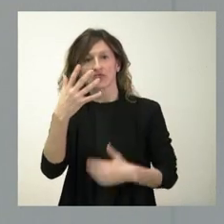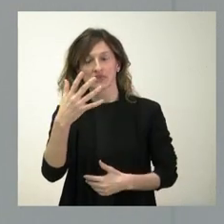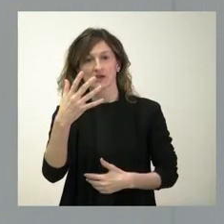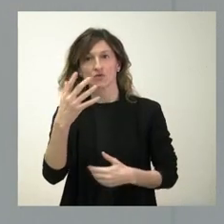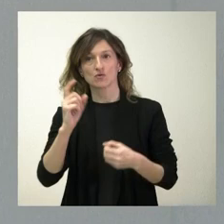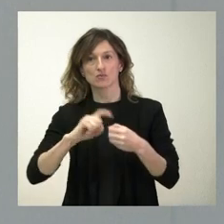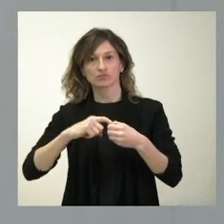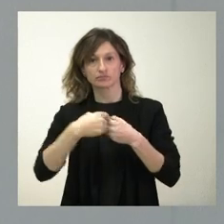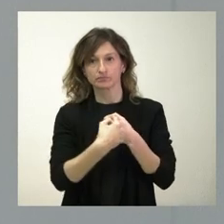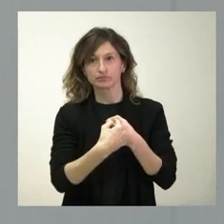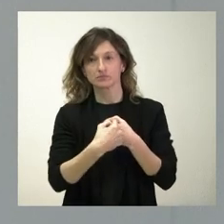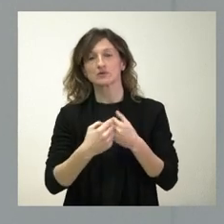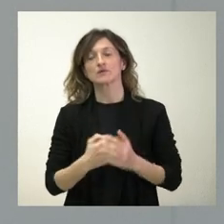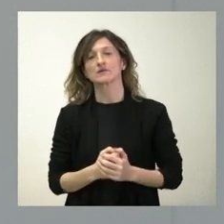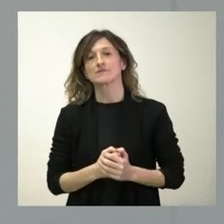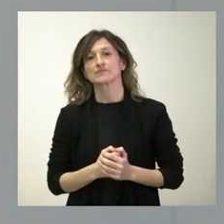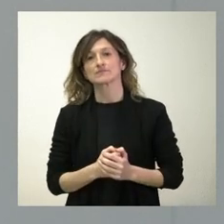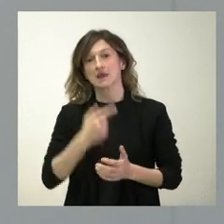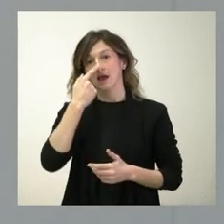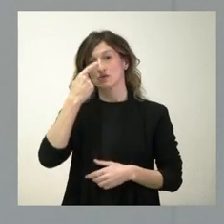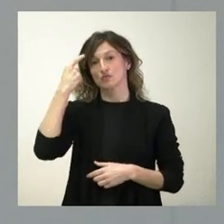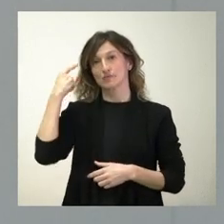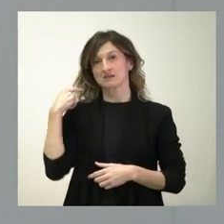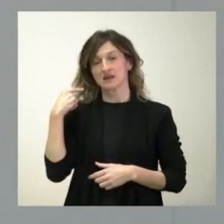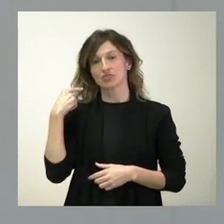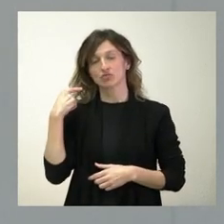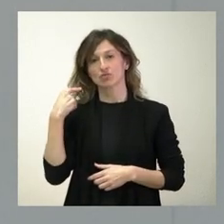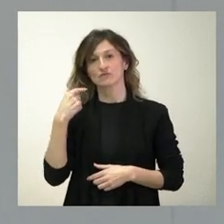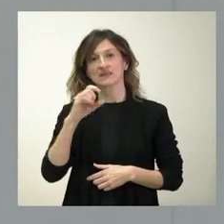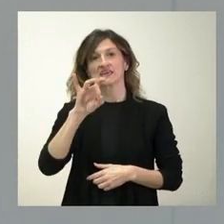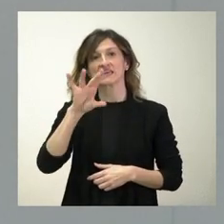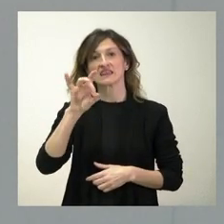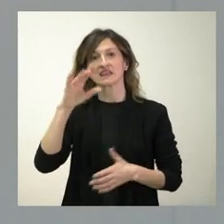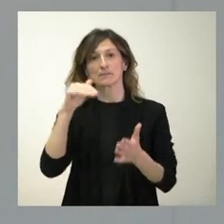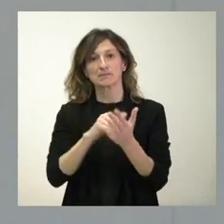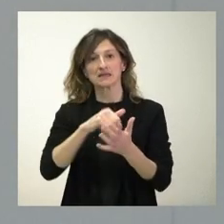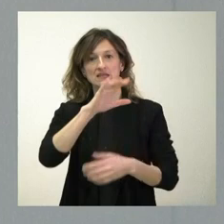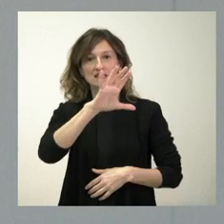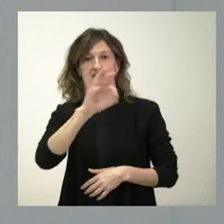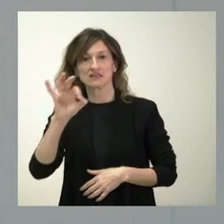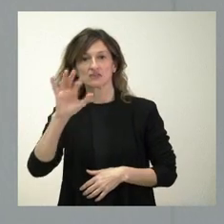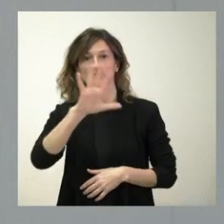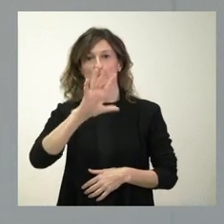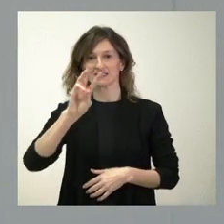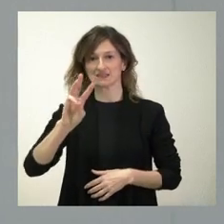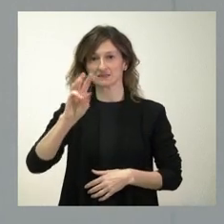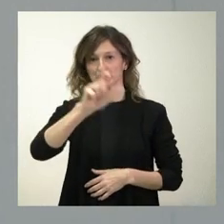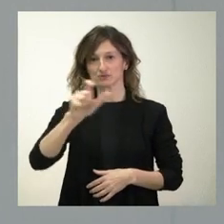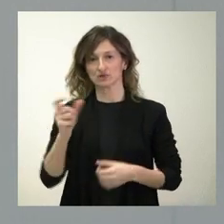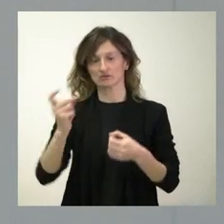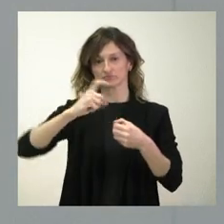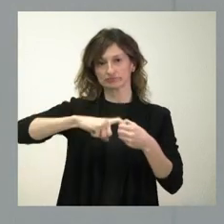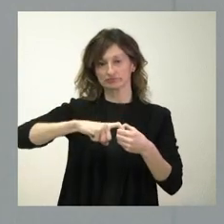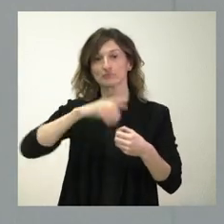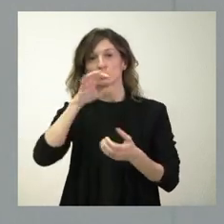el año pasado la cifra ascendió ya a 15.553. Por tanto, ese es un servicio que